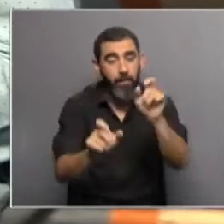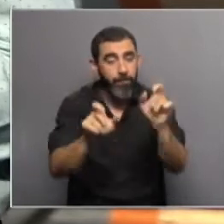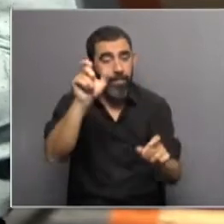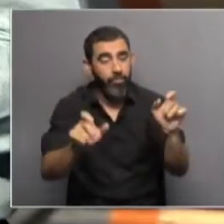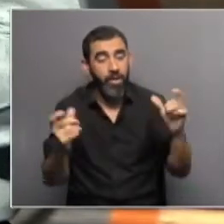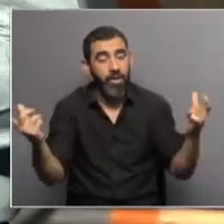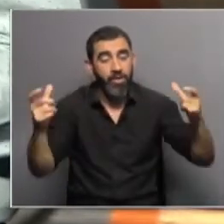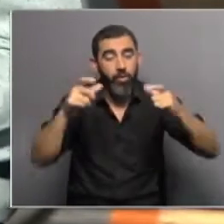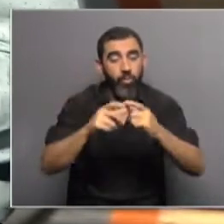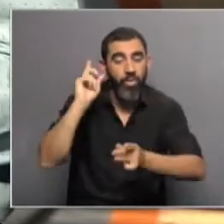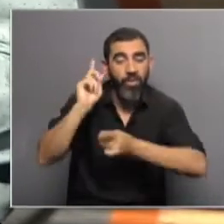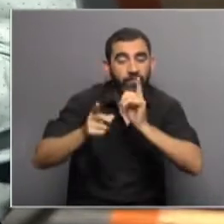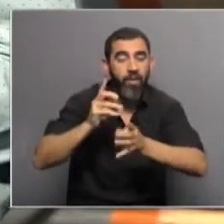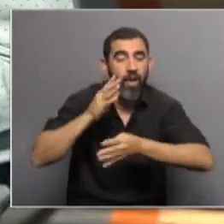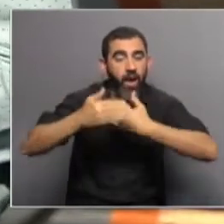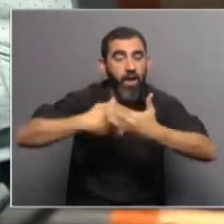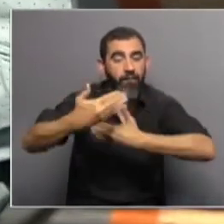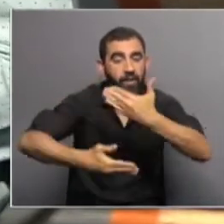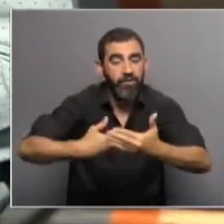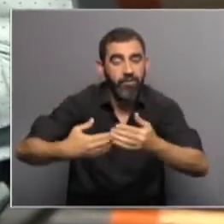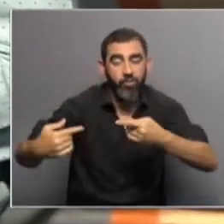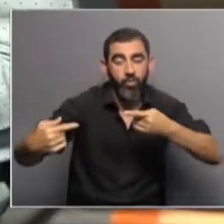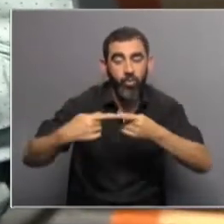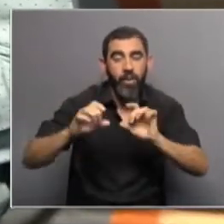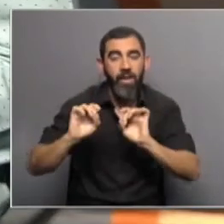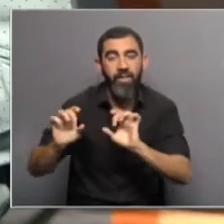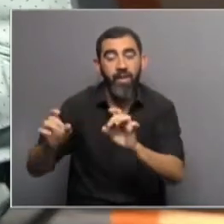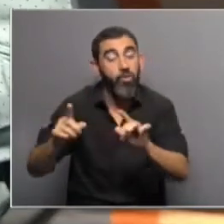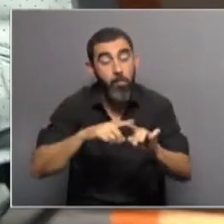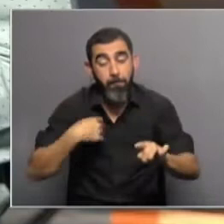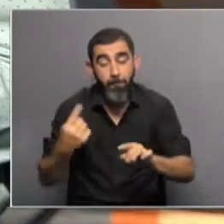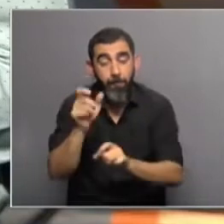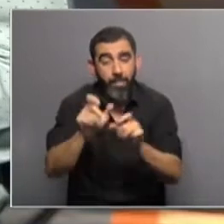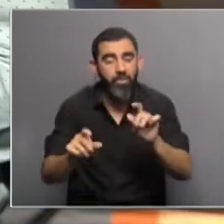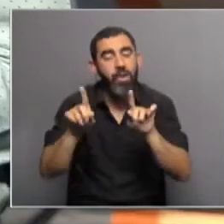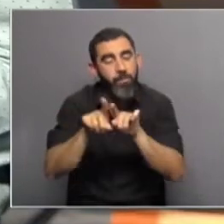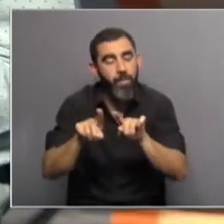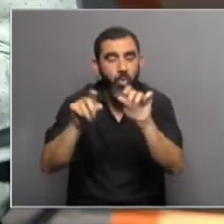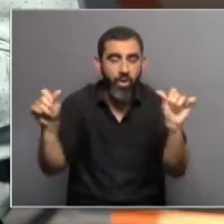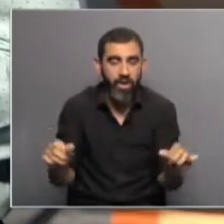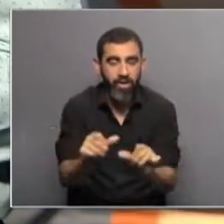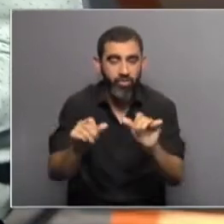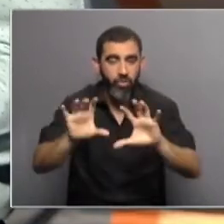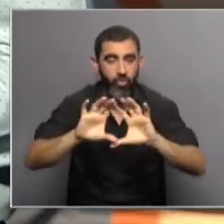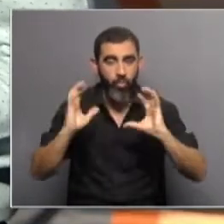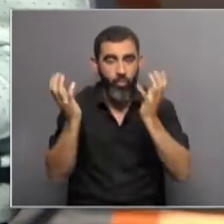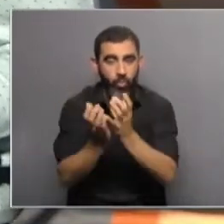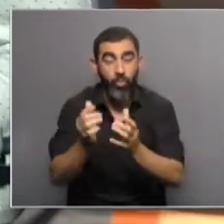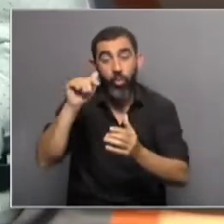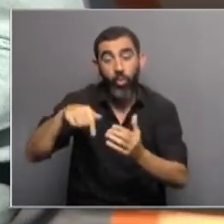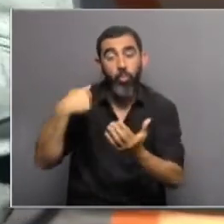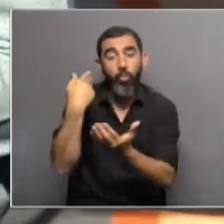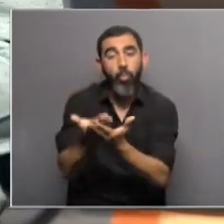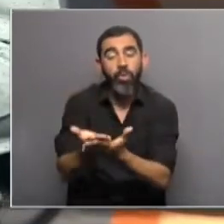reunidos buscando definir avances para enfrentar el daño que nosotros mismos hemos provocado. Hoy les proponemos un